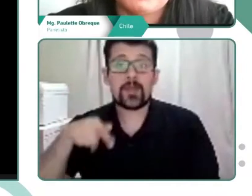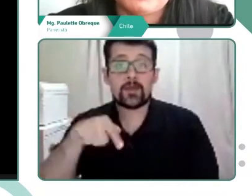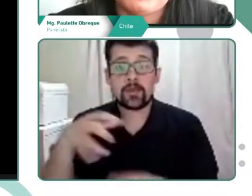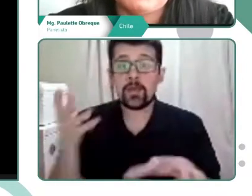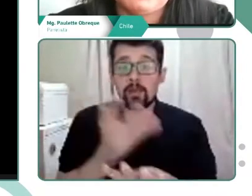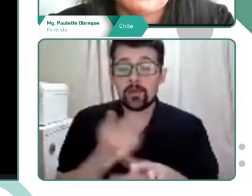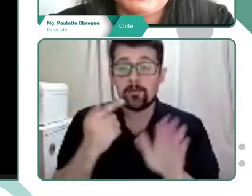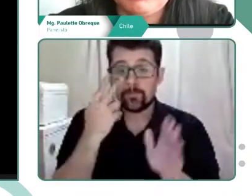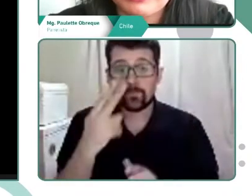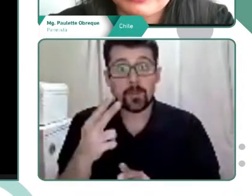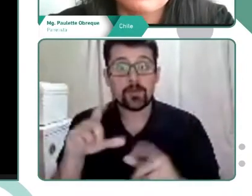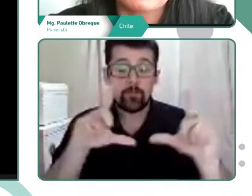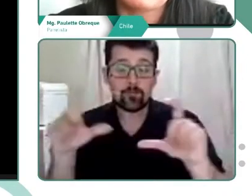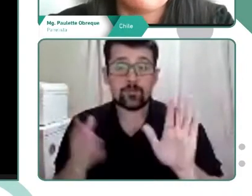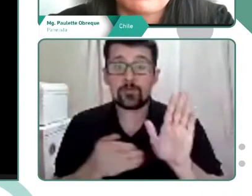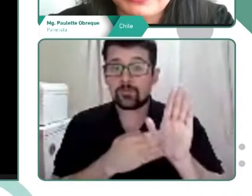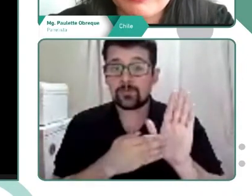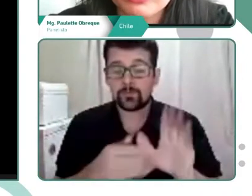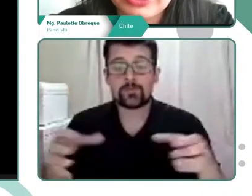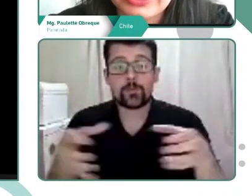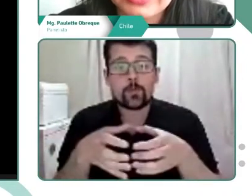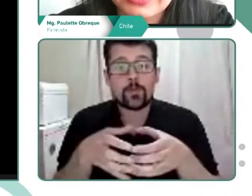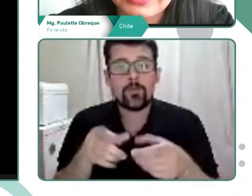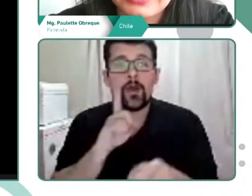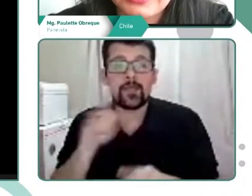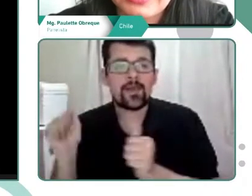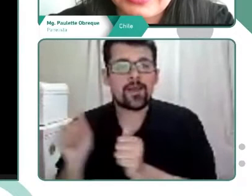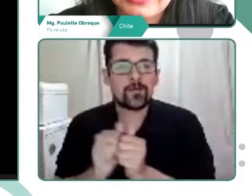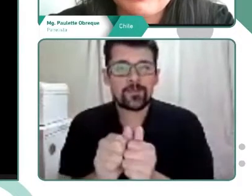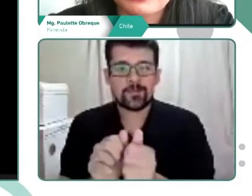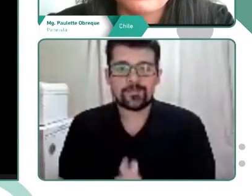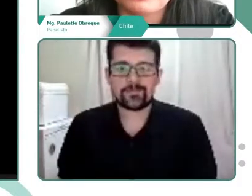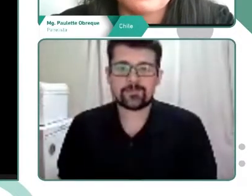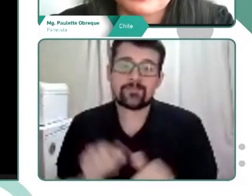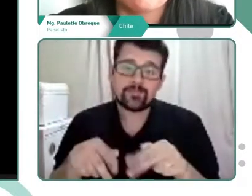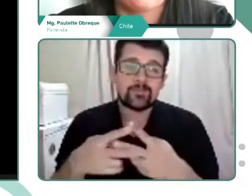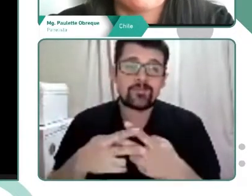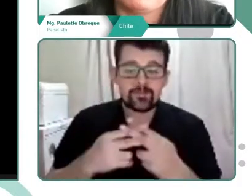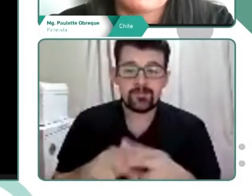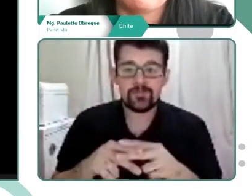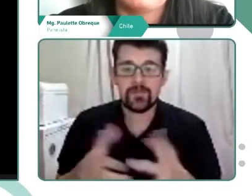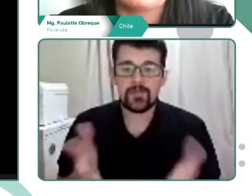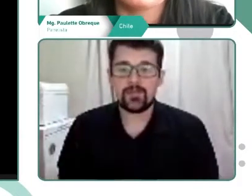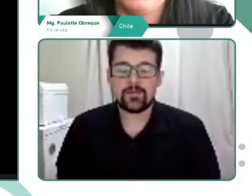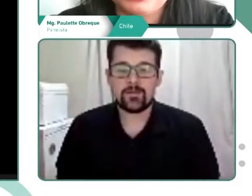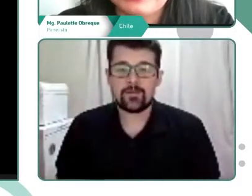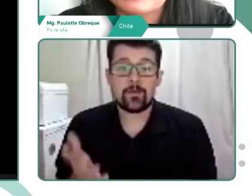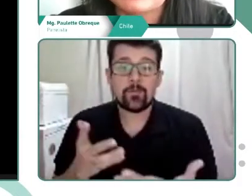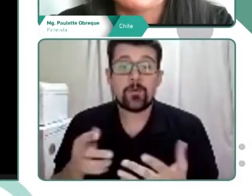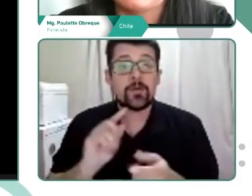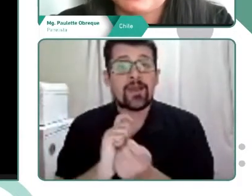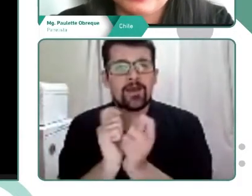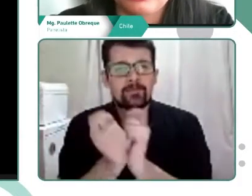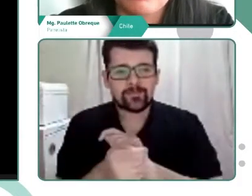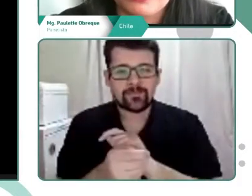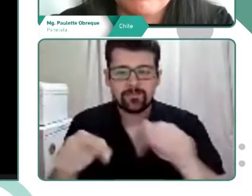directivo, ¿verdad?, al que acompañamos en esta elaboración, en esta remodelación del